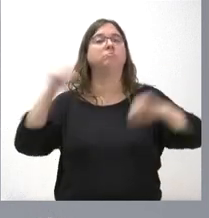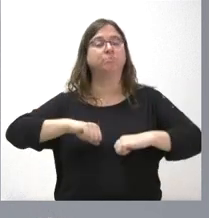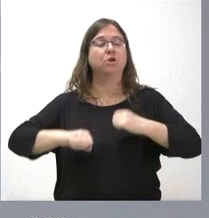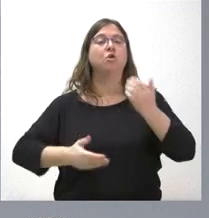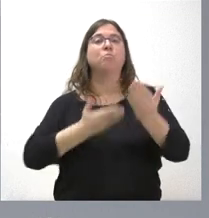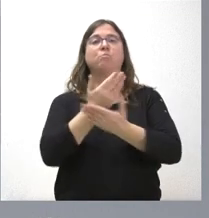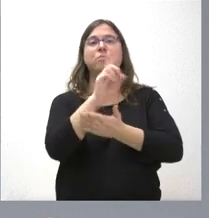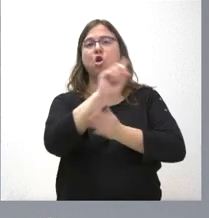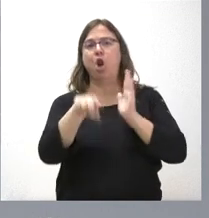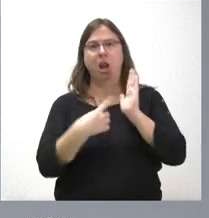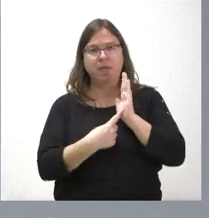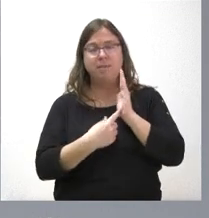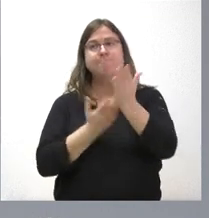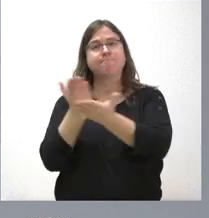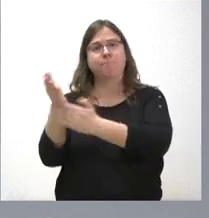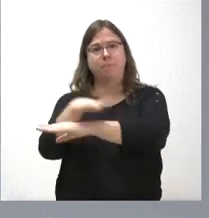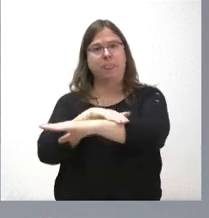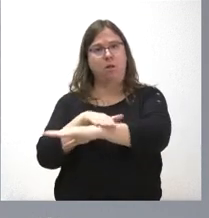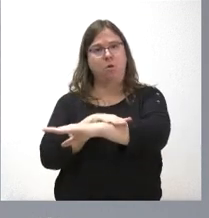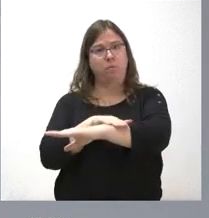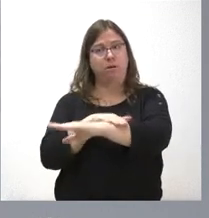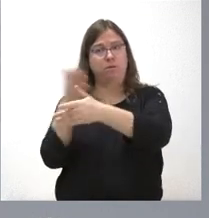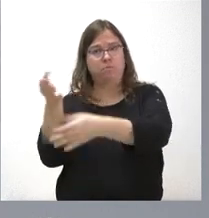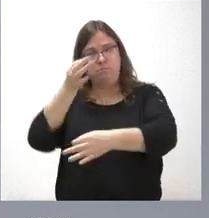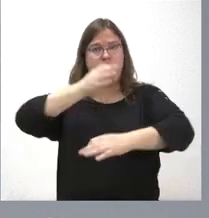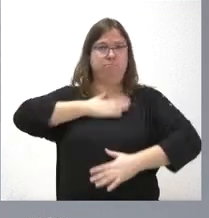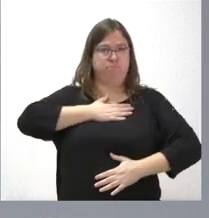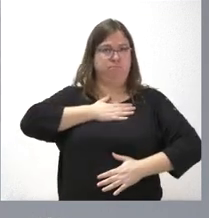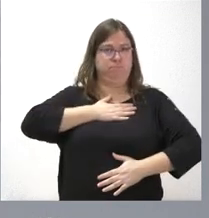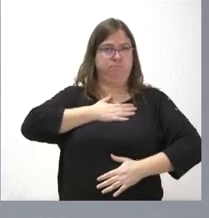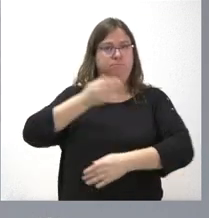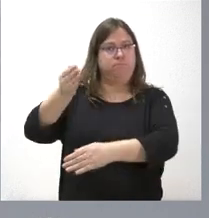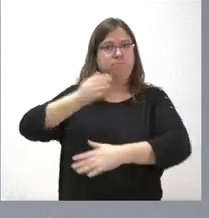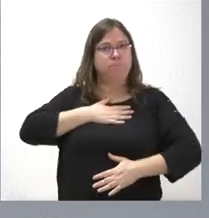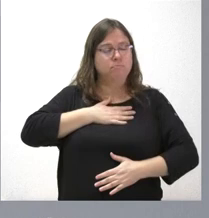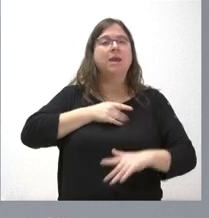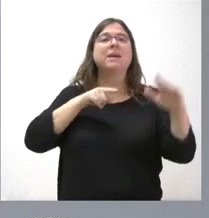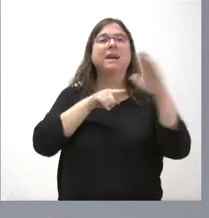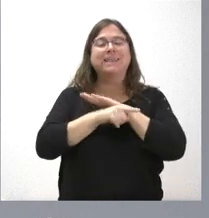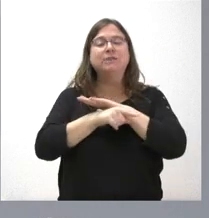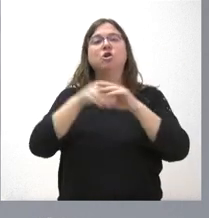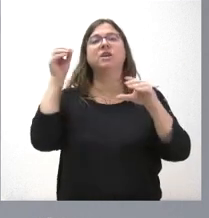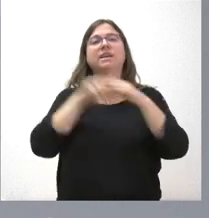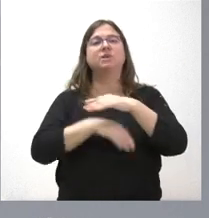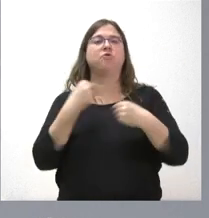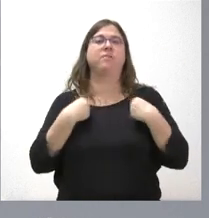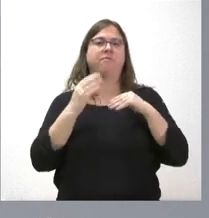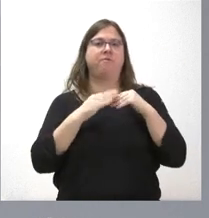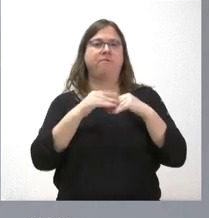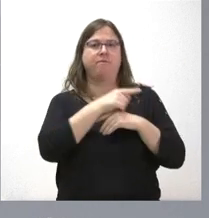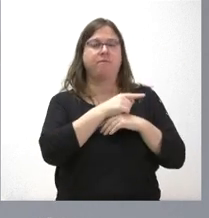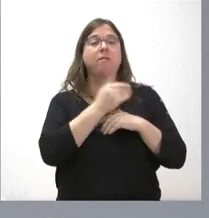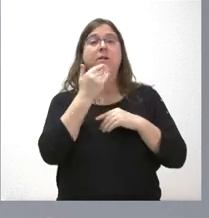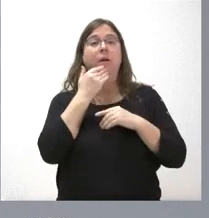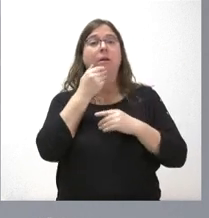instando al Gobierno a que transfiriera la gestión del ingreso mínimo vital en estas condiciones. El Partido